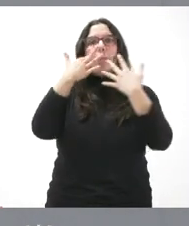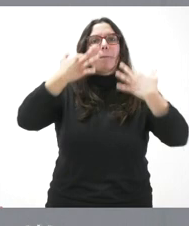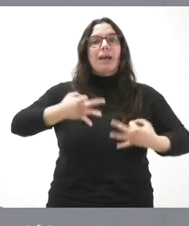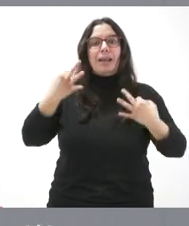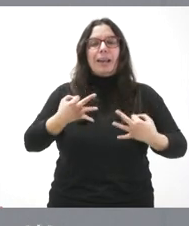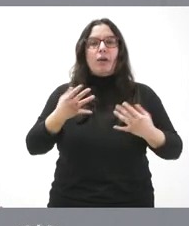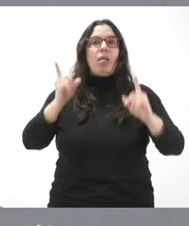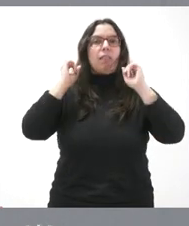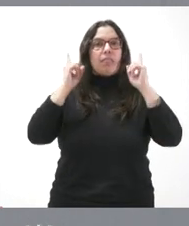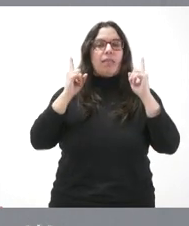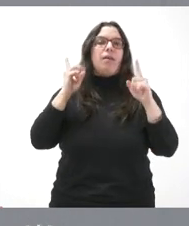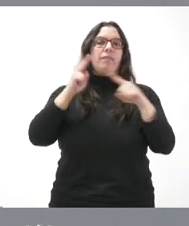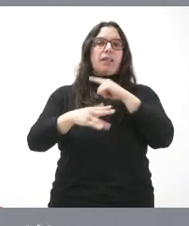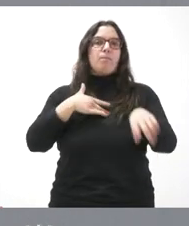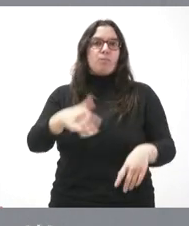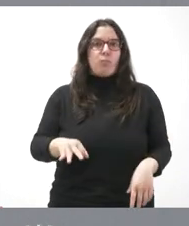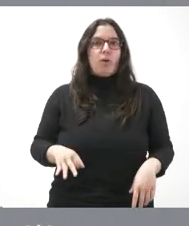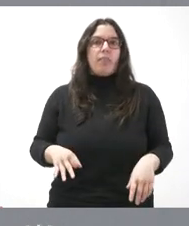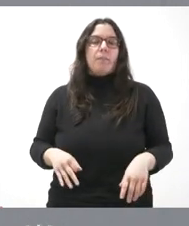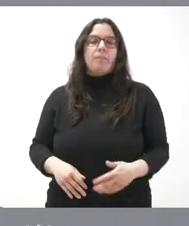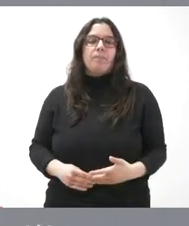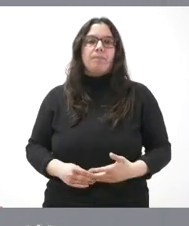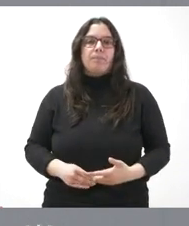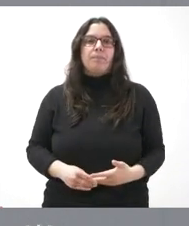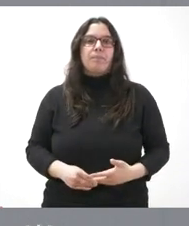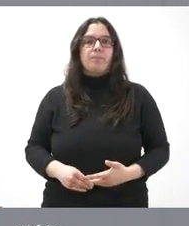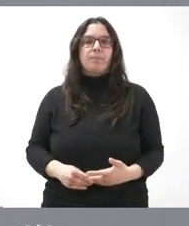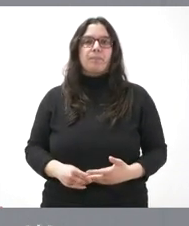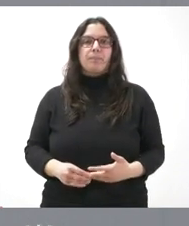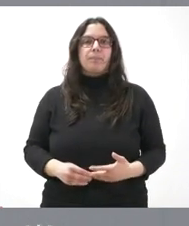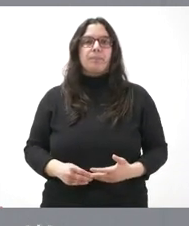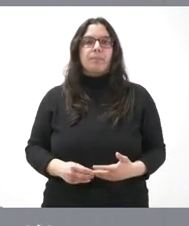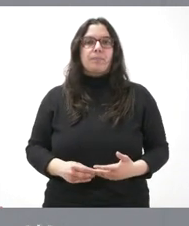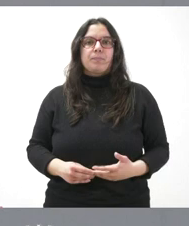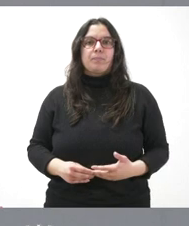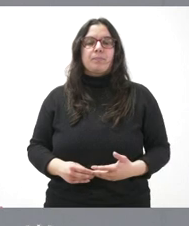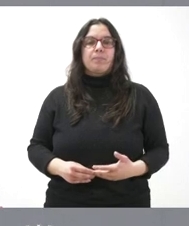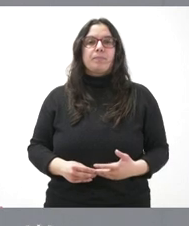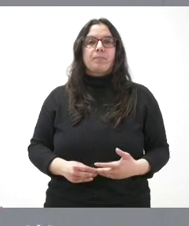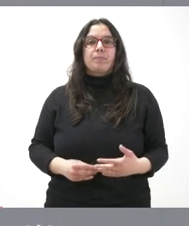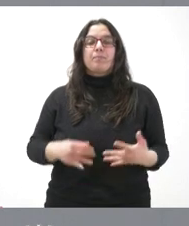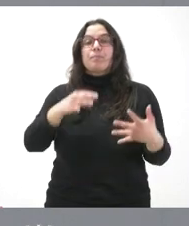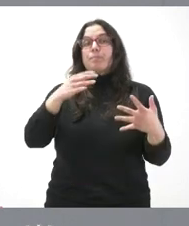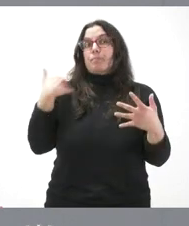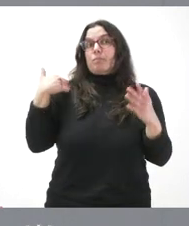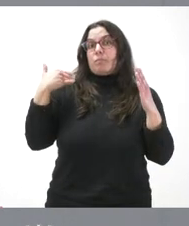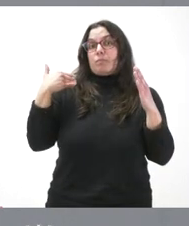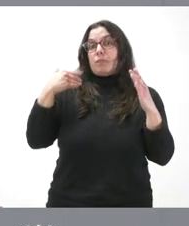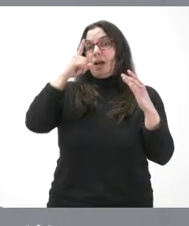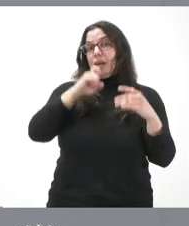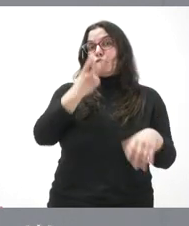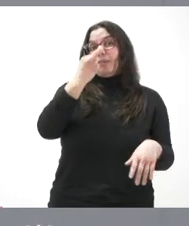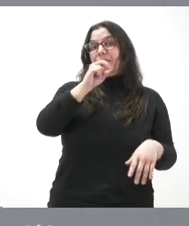poder prevenirlas y actuar a tiempo. Son, a fecha del último día del año